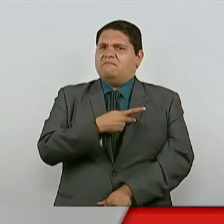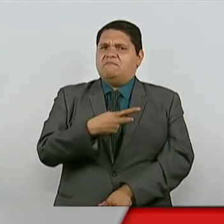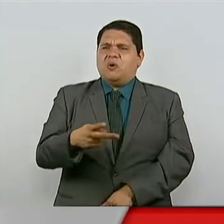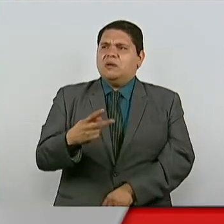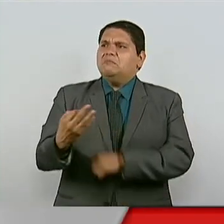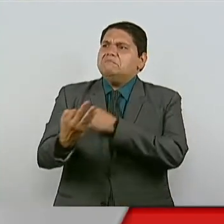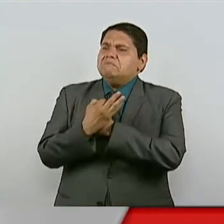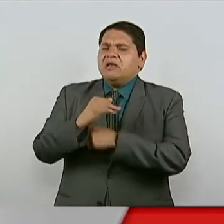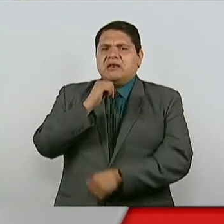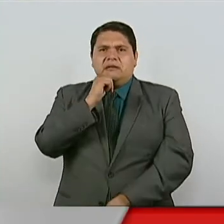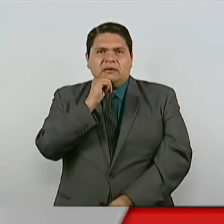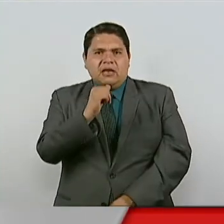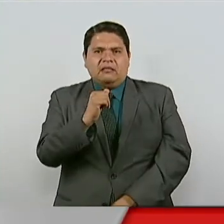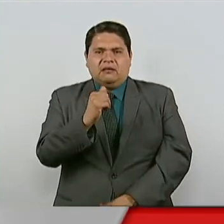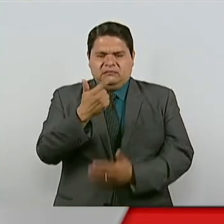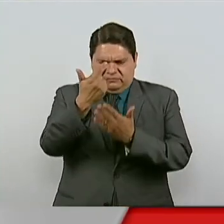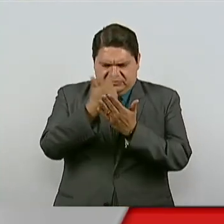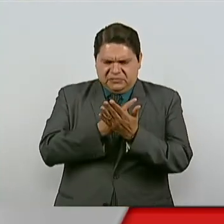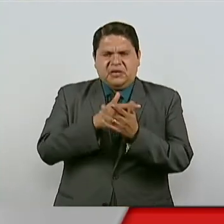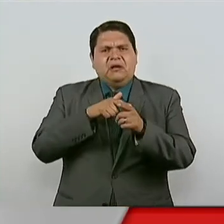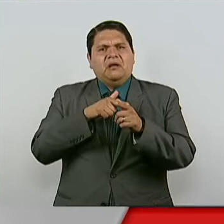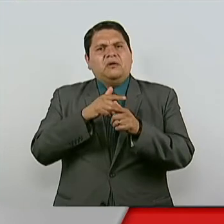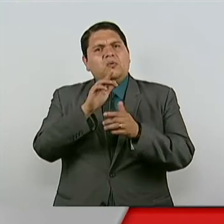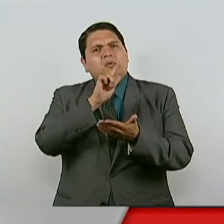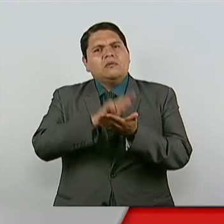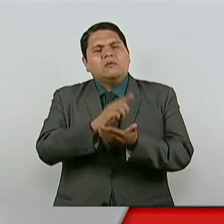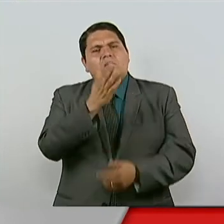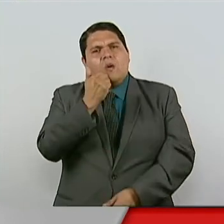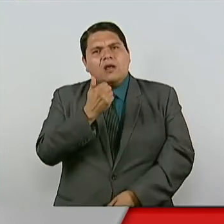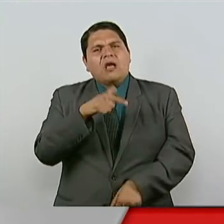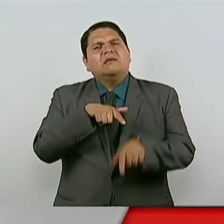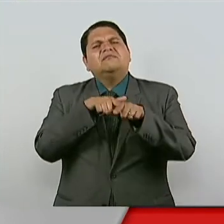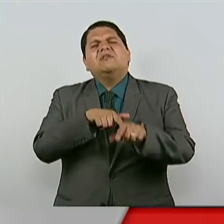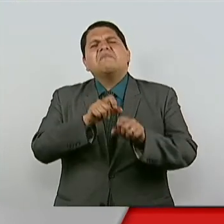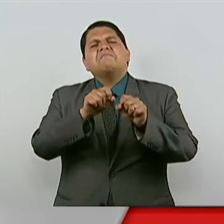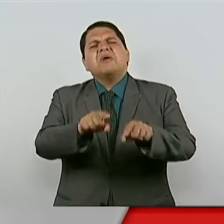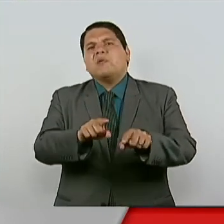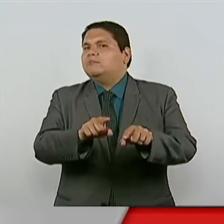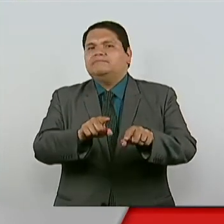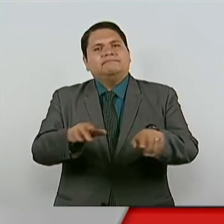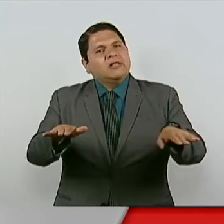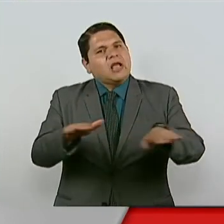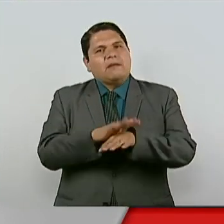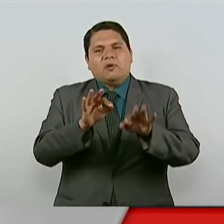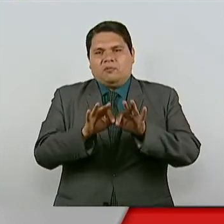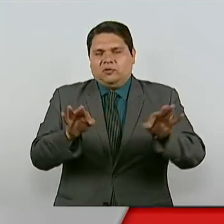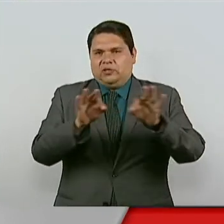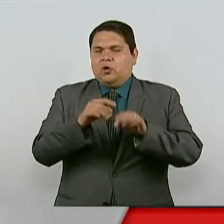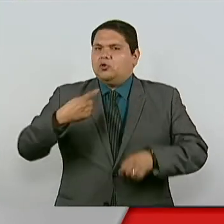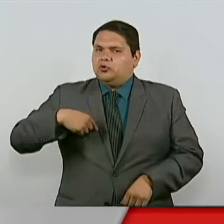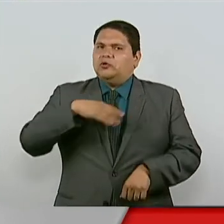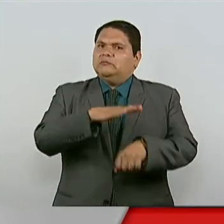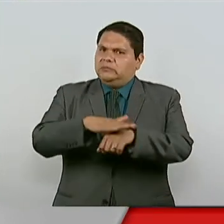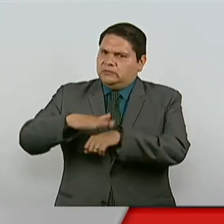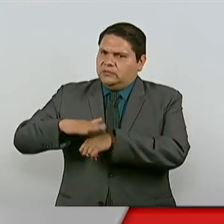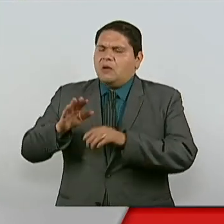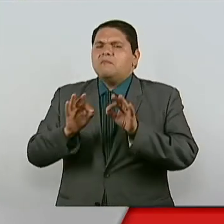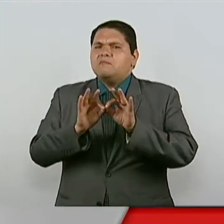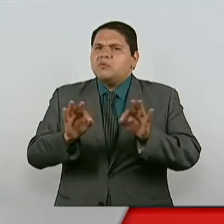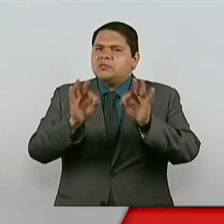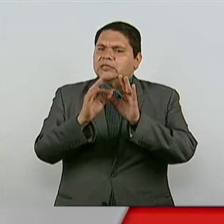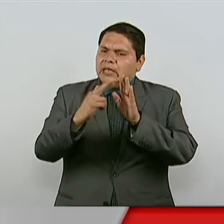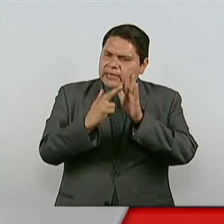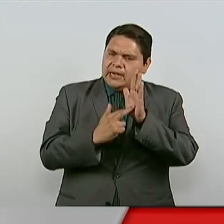de indefensión, y esto ya no puede seguir sucediendo. Desde diferentes espacios estamos impulsando que se regule este tipo de